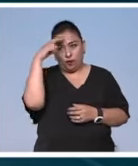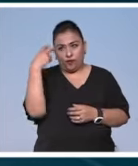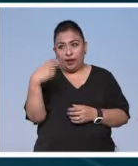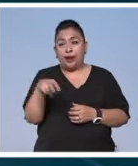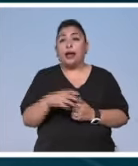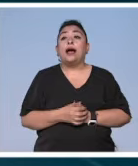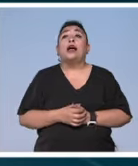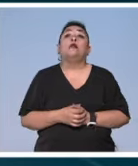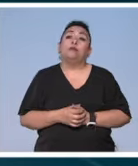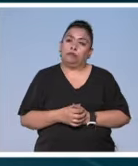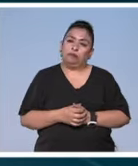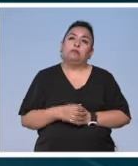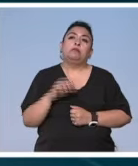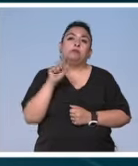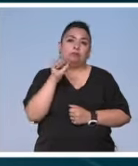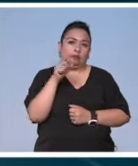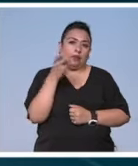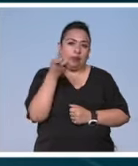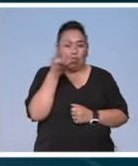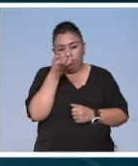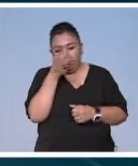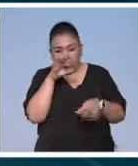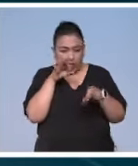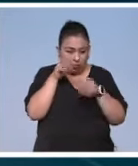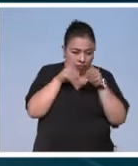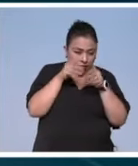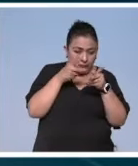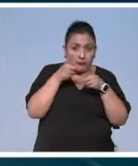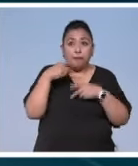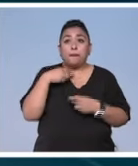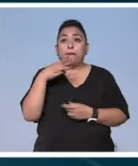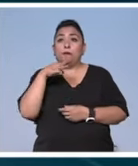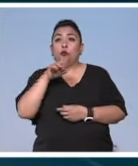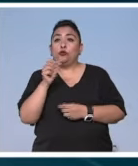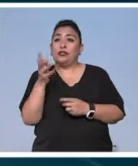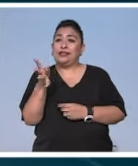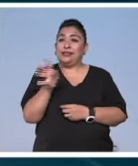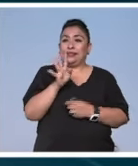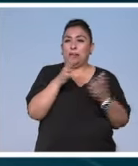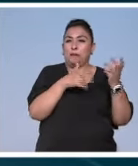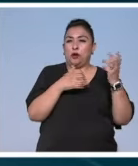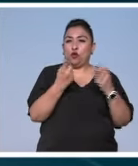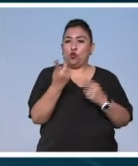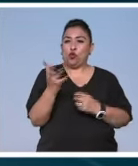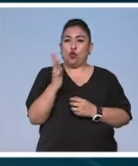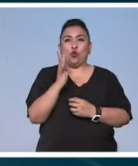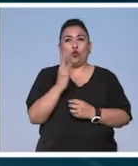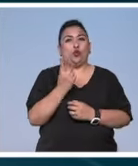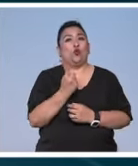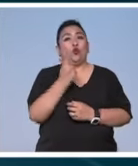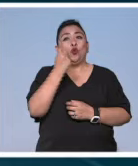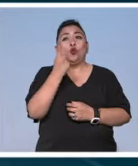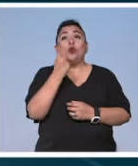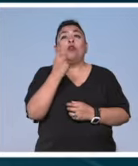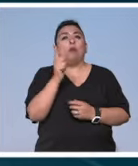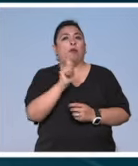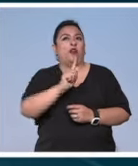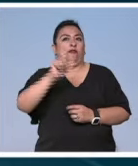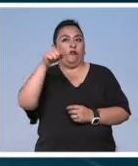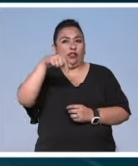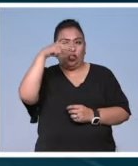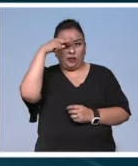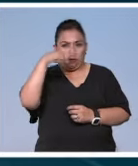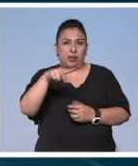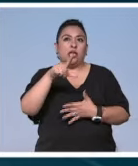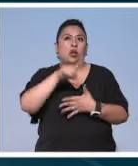y pues estaremos trabajando en eso. Musas Ensamble de Arpas es el único cuarteto de arpas de pedales profesional en